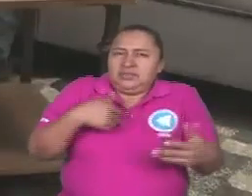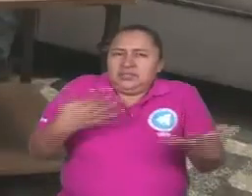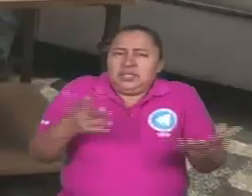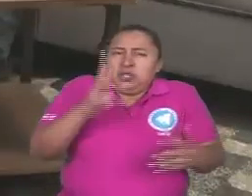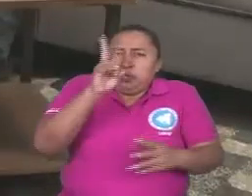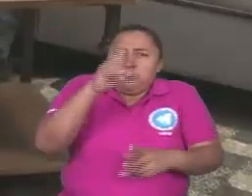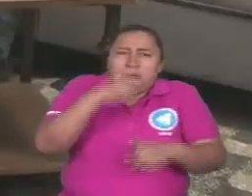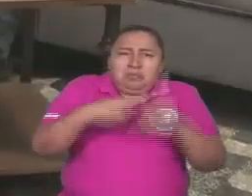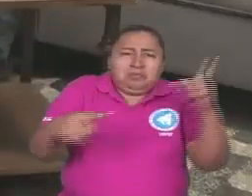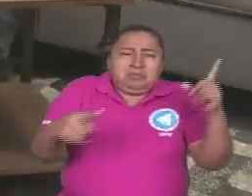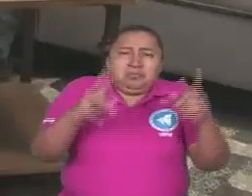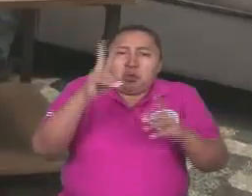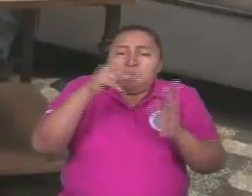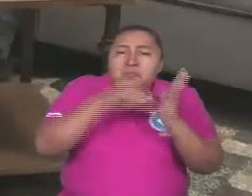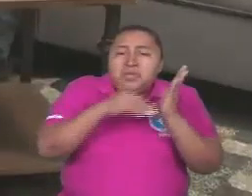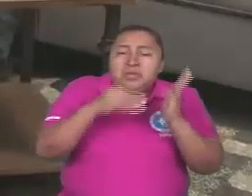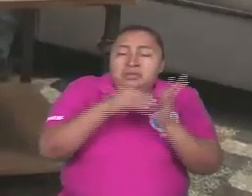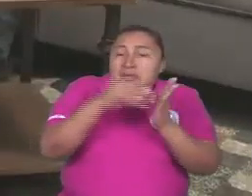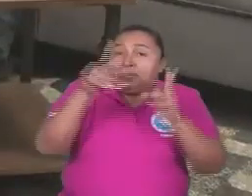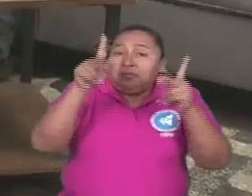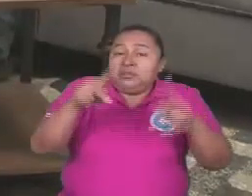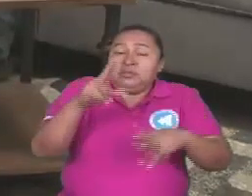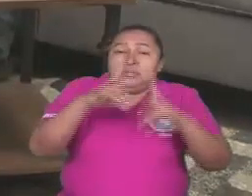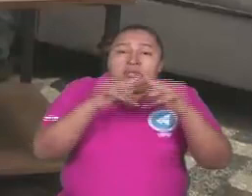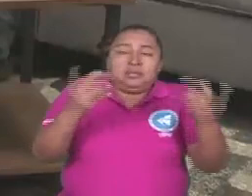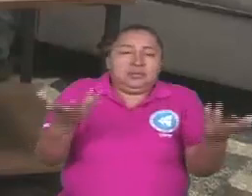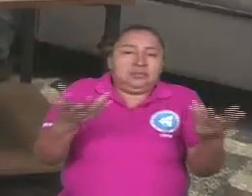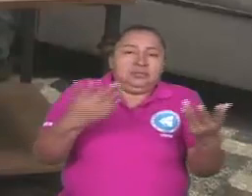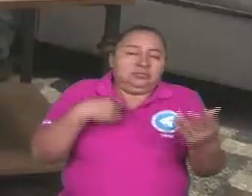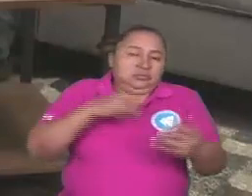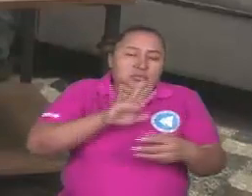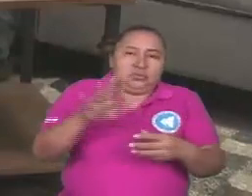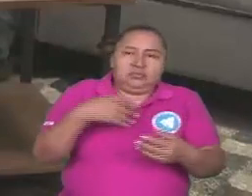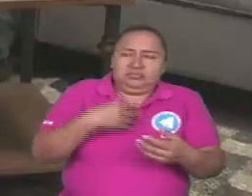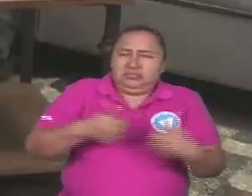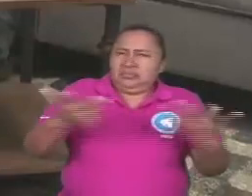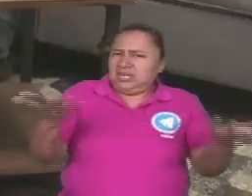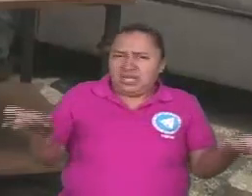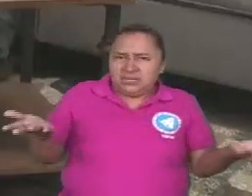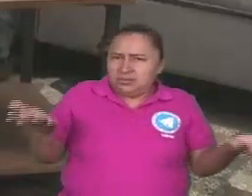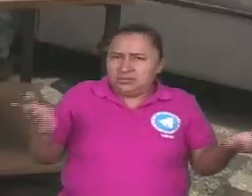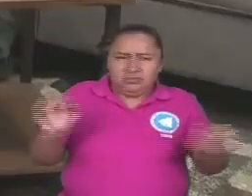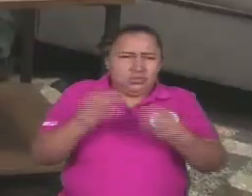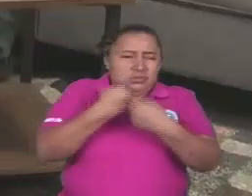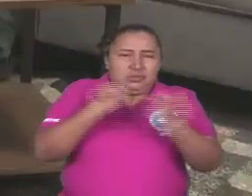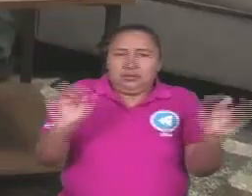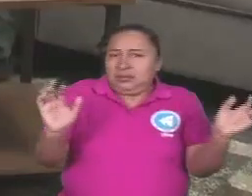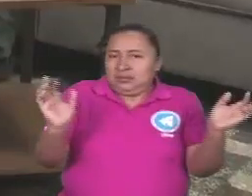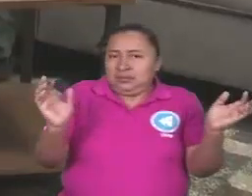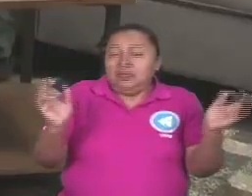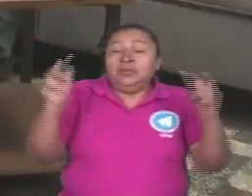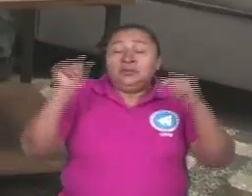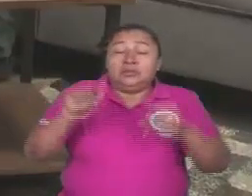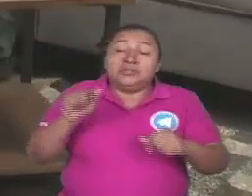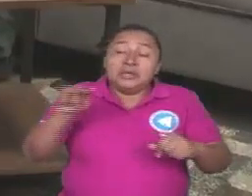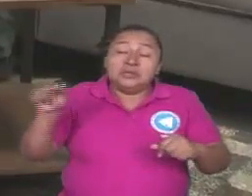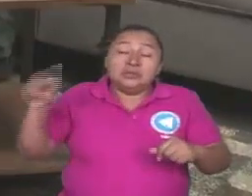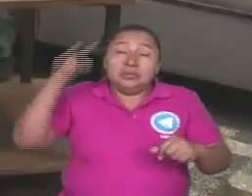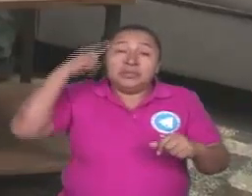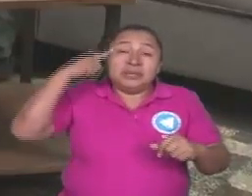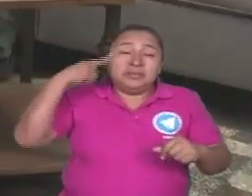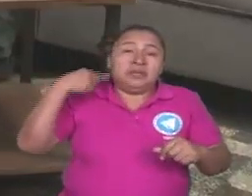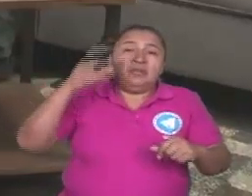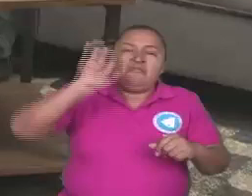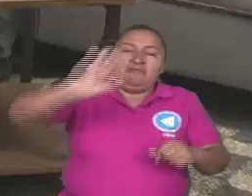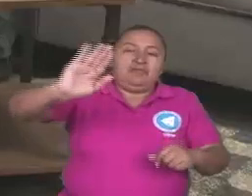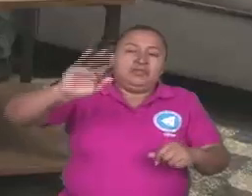millones y pico de nicaragüenses, a más de dos millones y pico de nicaragüenses y sus familias del país. Ese es imposible. Entonces, esos pensamientos fascistas de